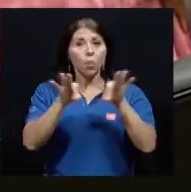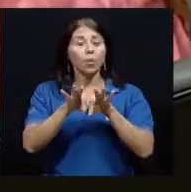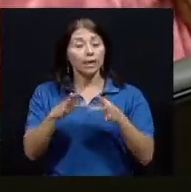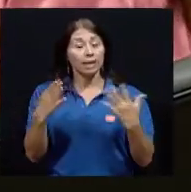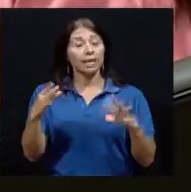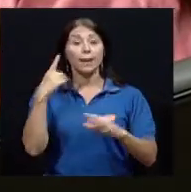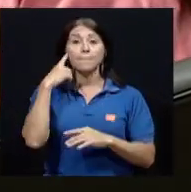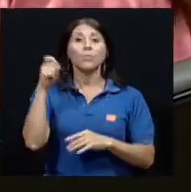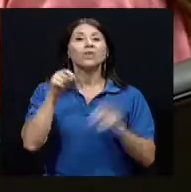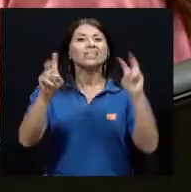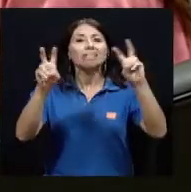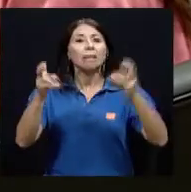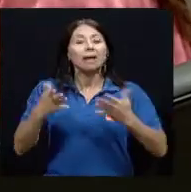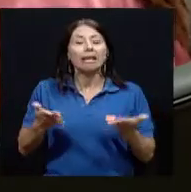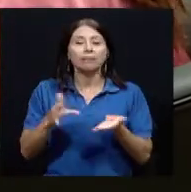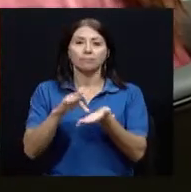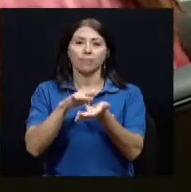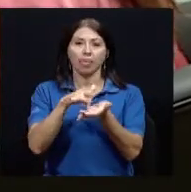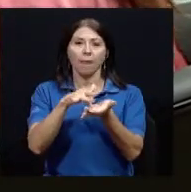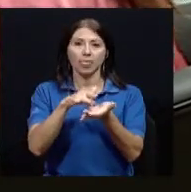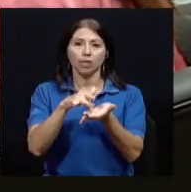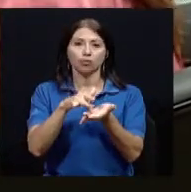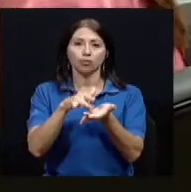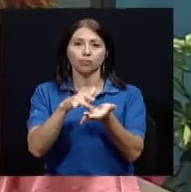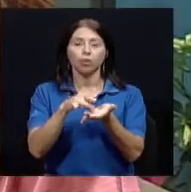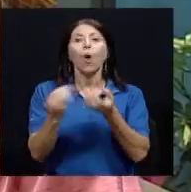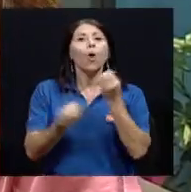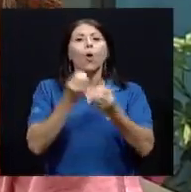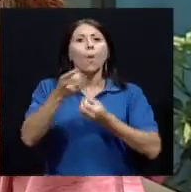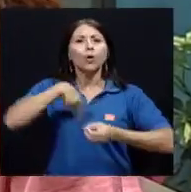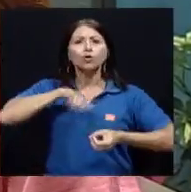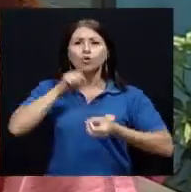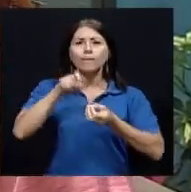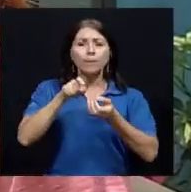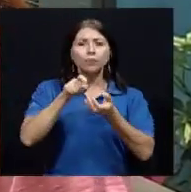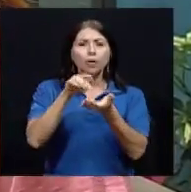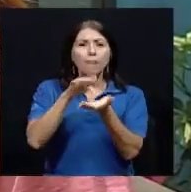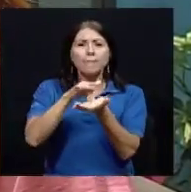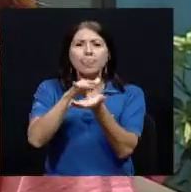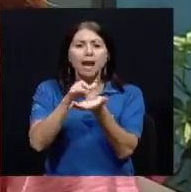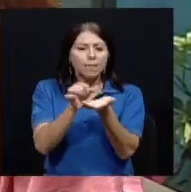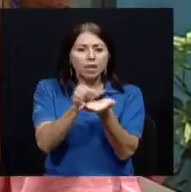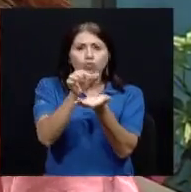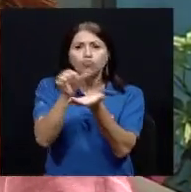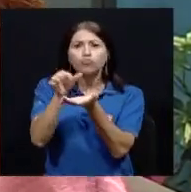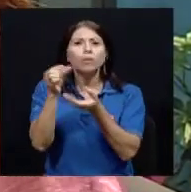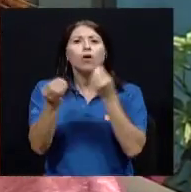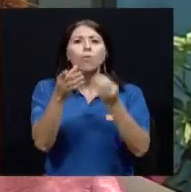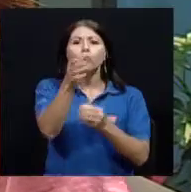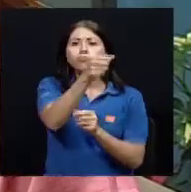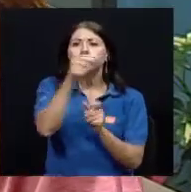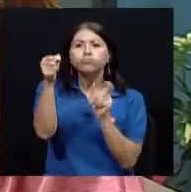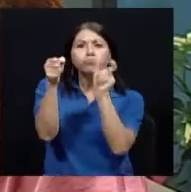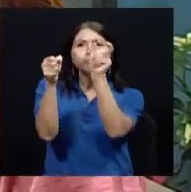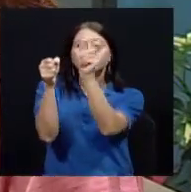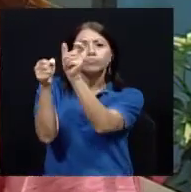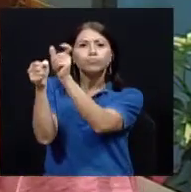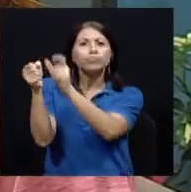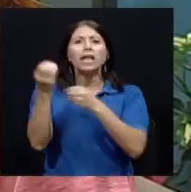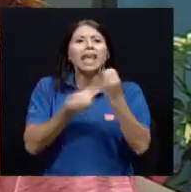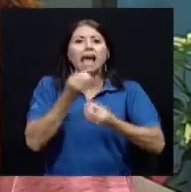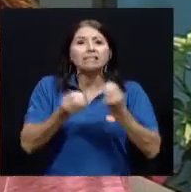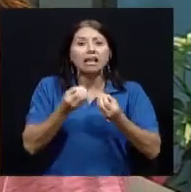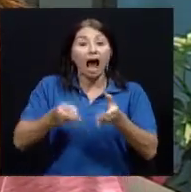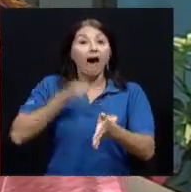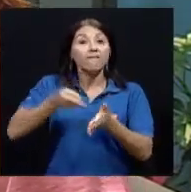importante, Seidy, porque es en cuanto al tema de los medicamentos, cómo debemos de almacenar estos medicamentos, qué hacer, muchas veces vamos a la